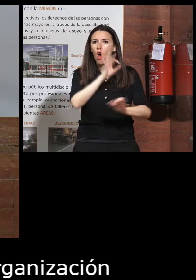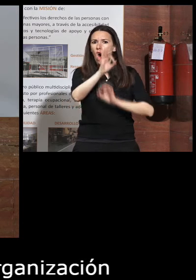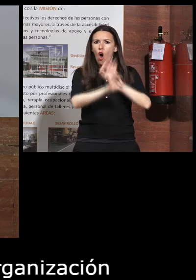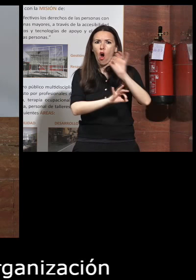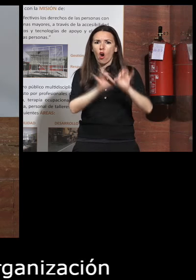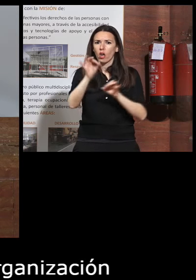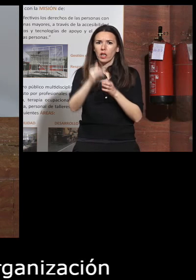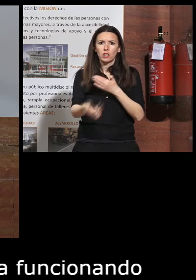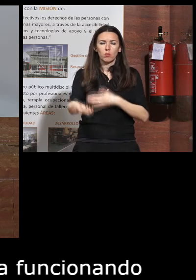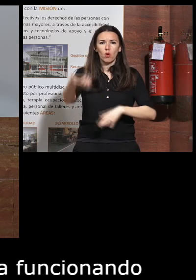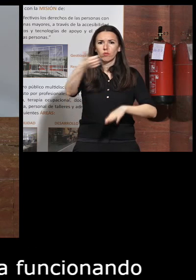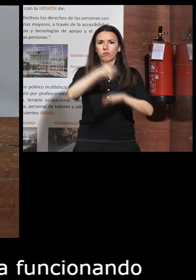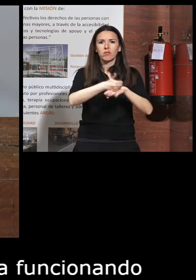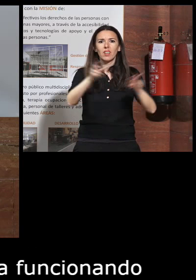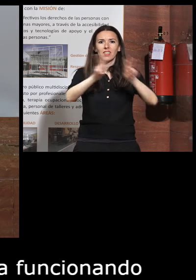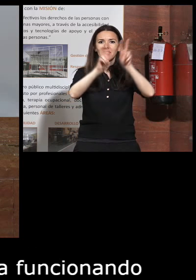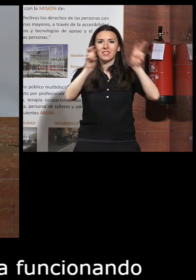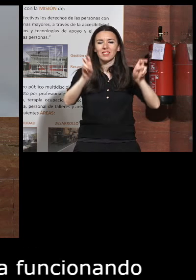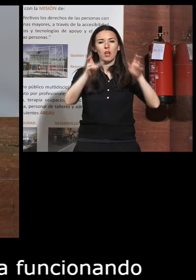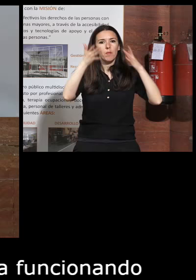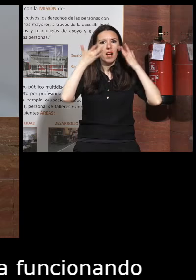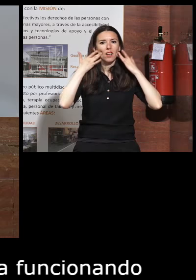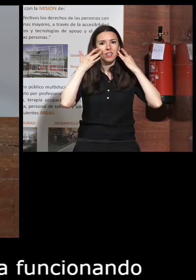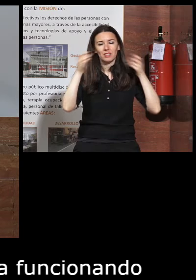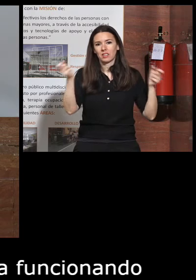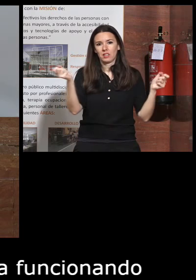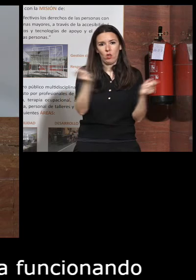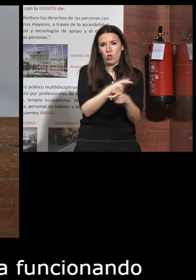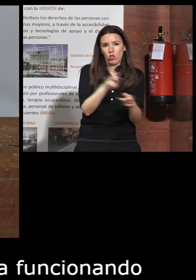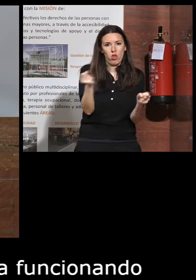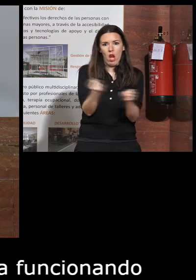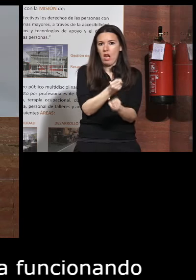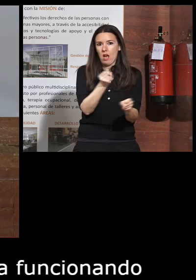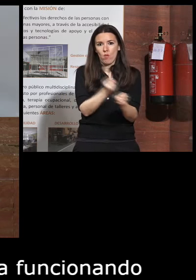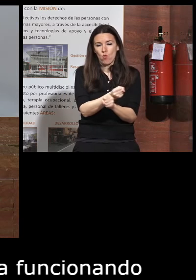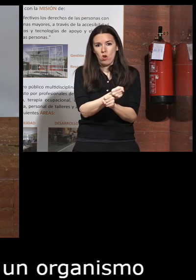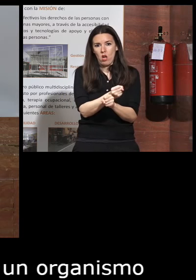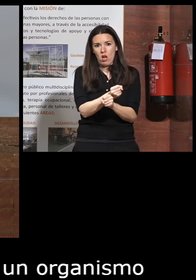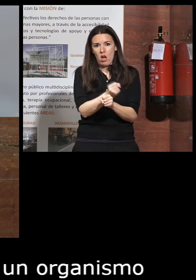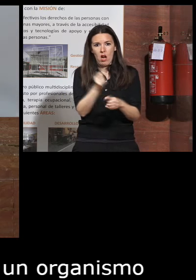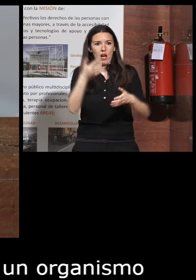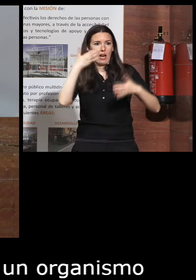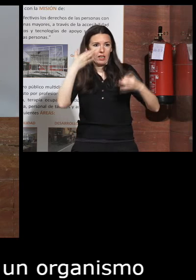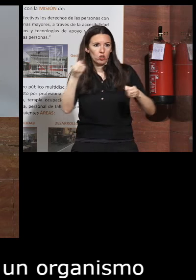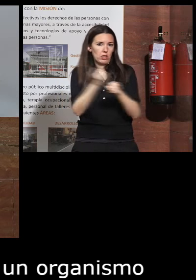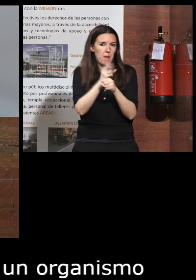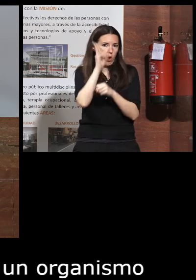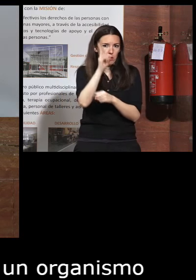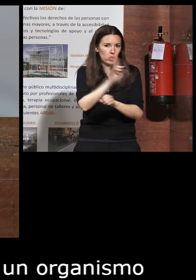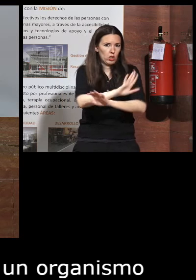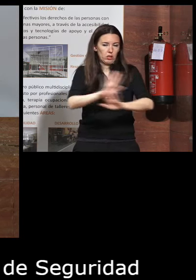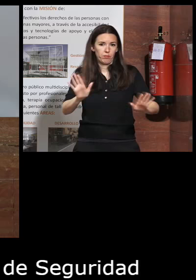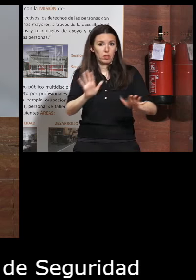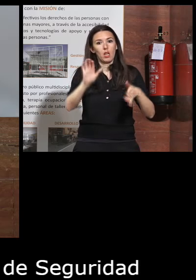centrado en los temas puramente de seguridad social laboral riesgos del trabajo pensiones etcétera en